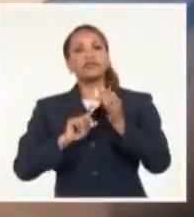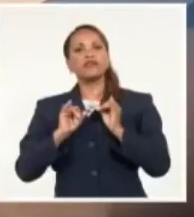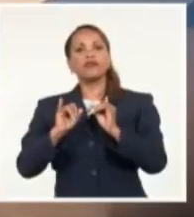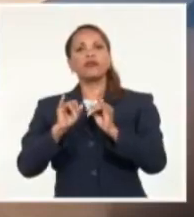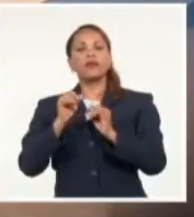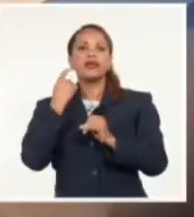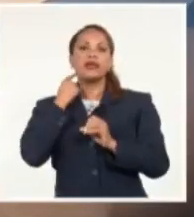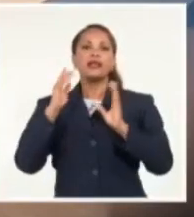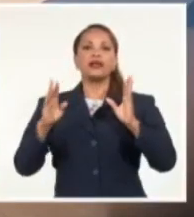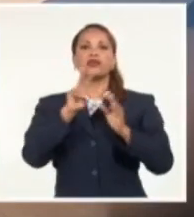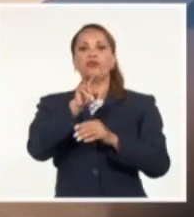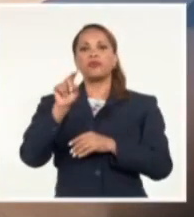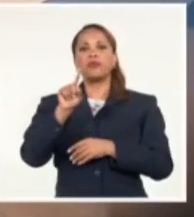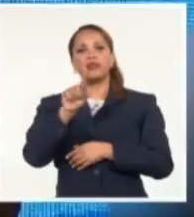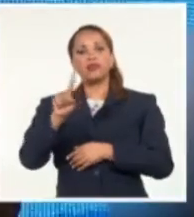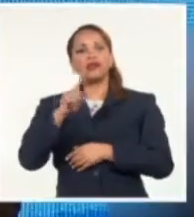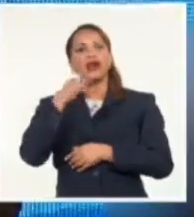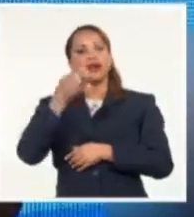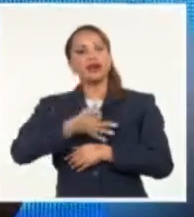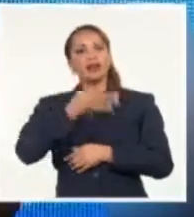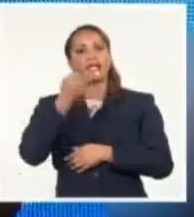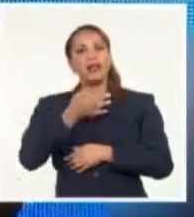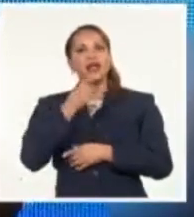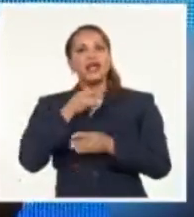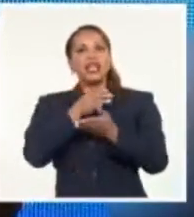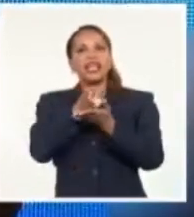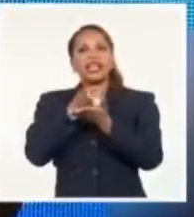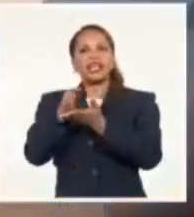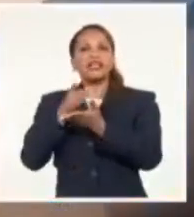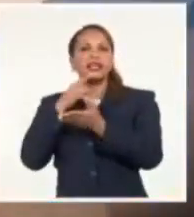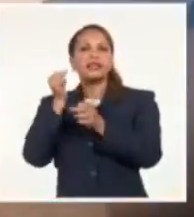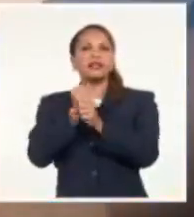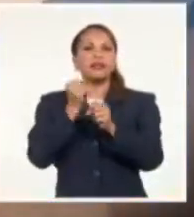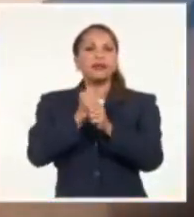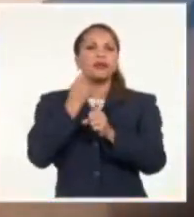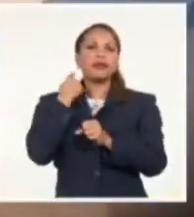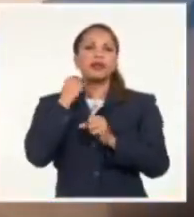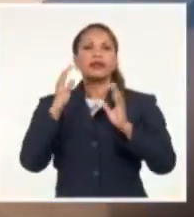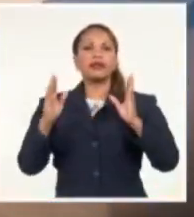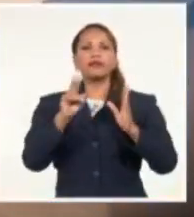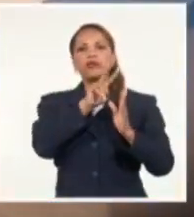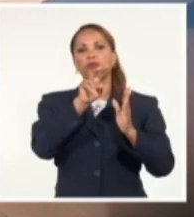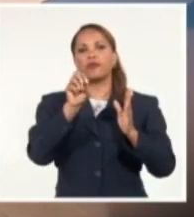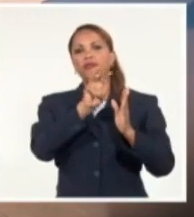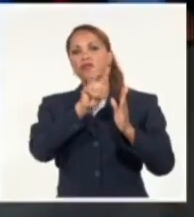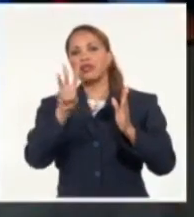y se definirán las líneas de trabajo para el bienio 2023-2024.